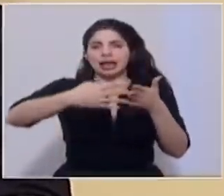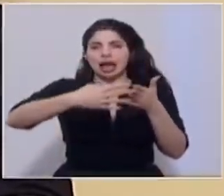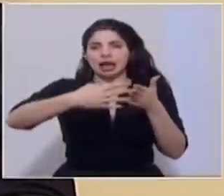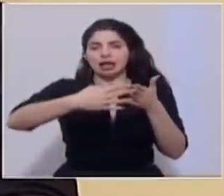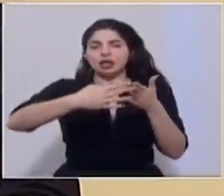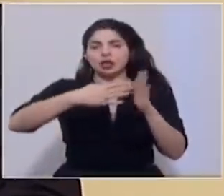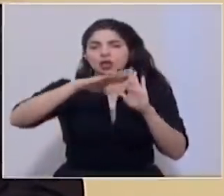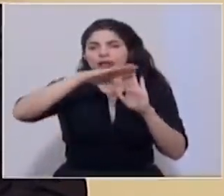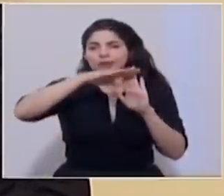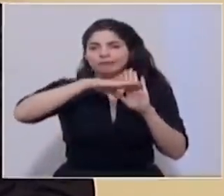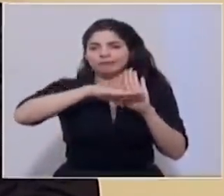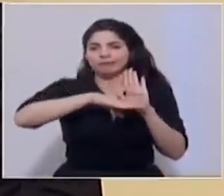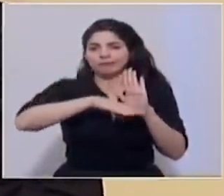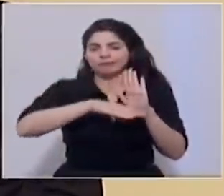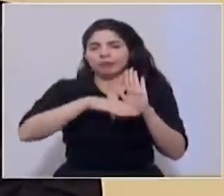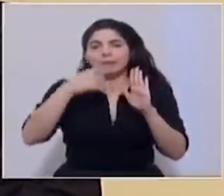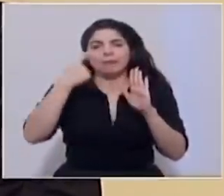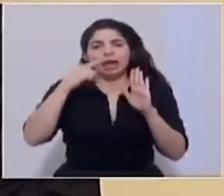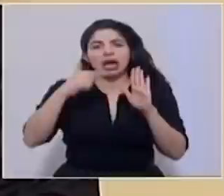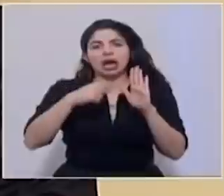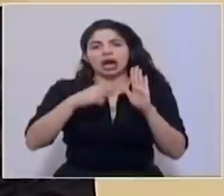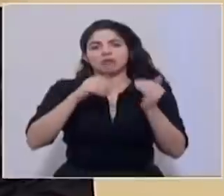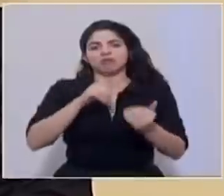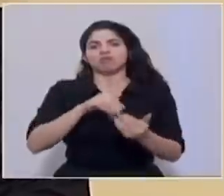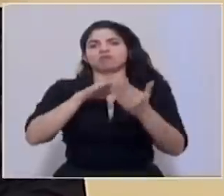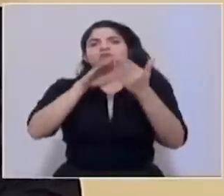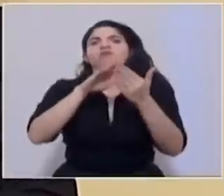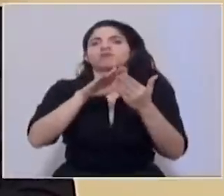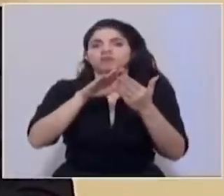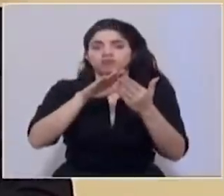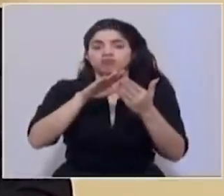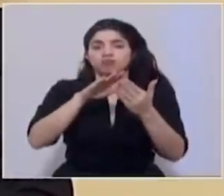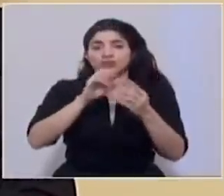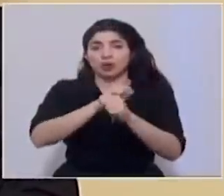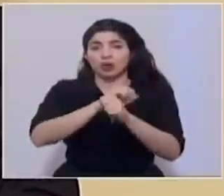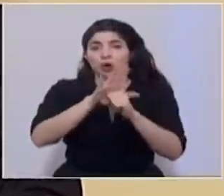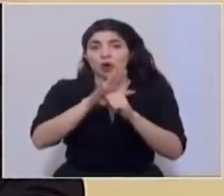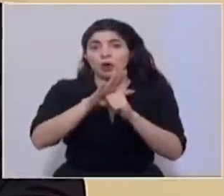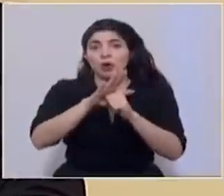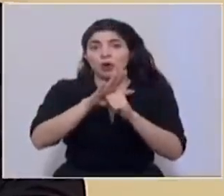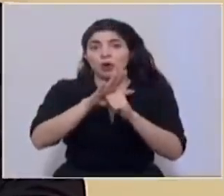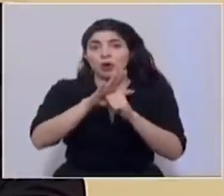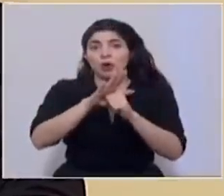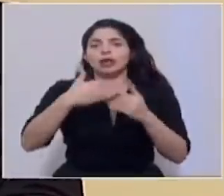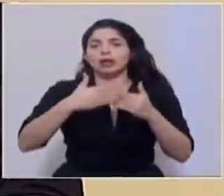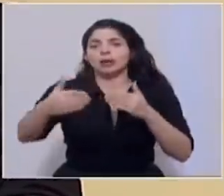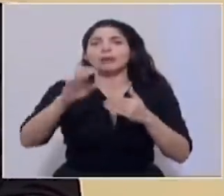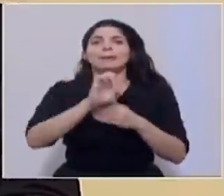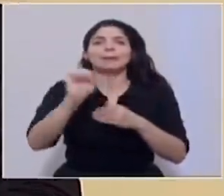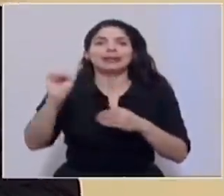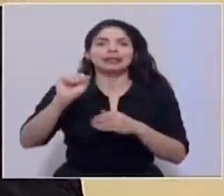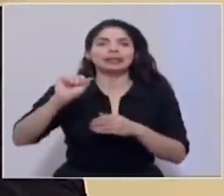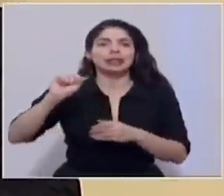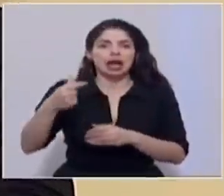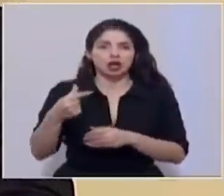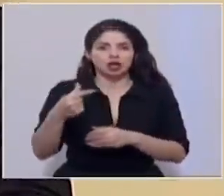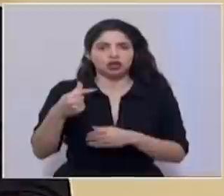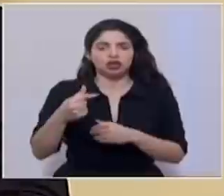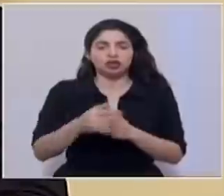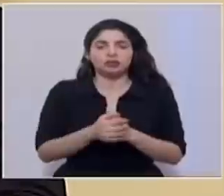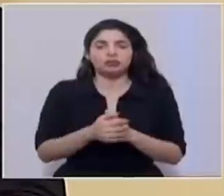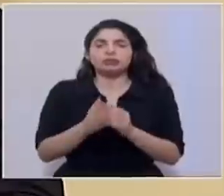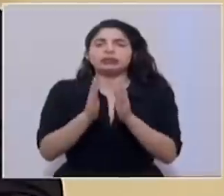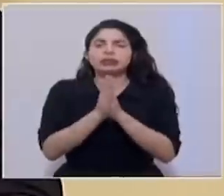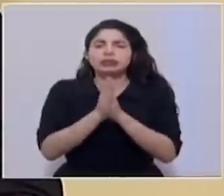para enfrentar el COVID-19 para el mes de agosto. Y ruego poner